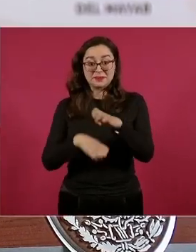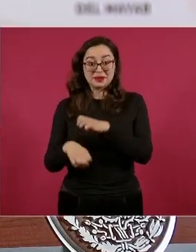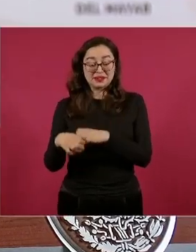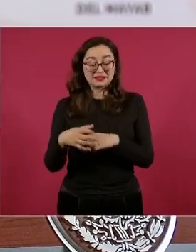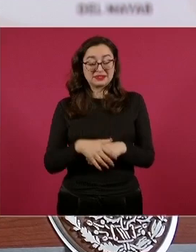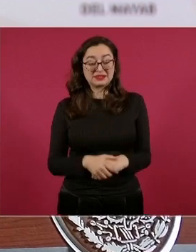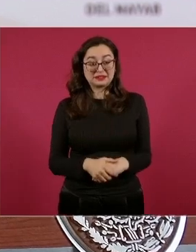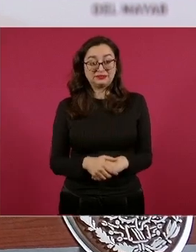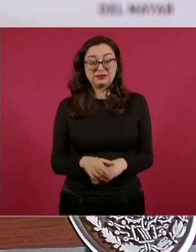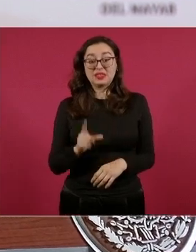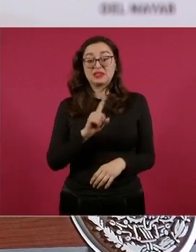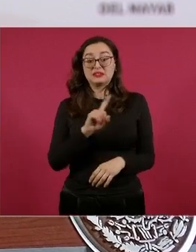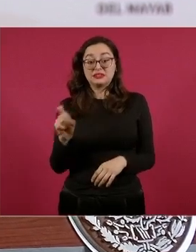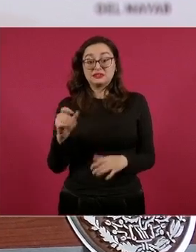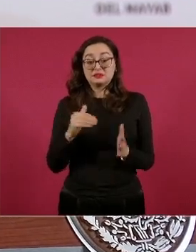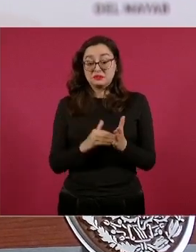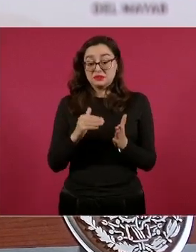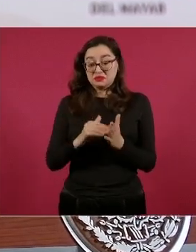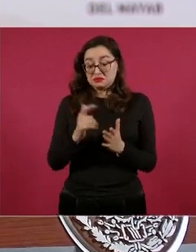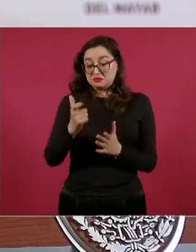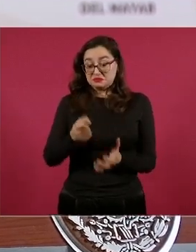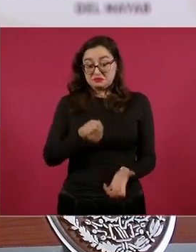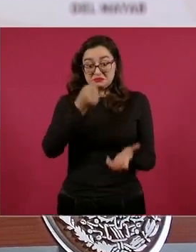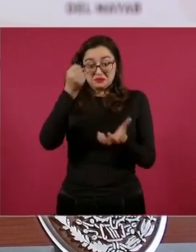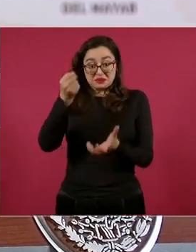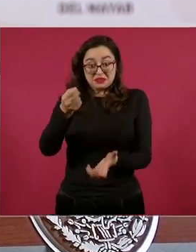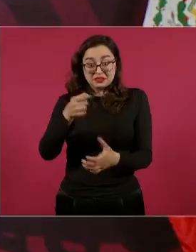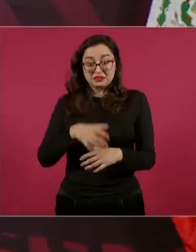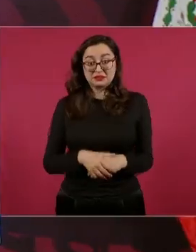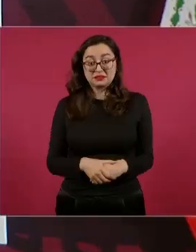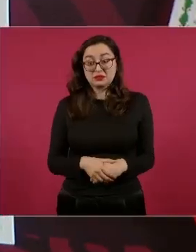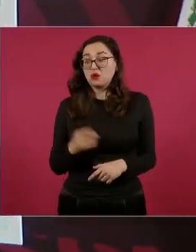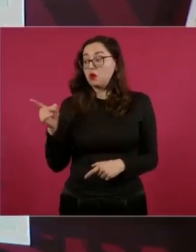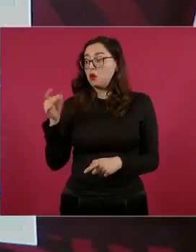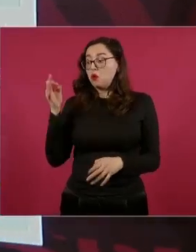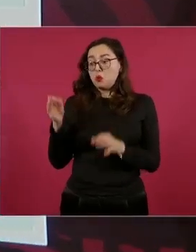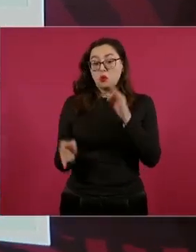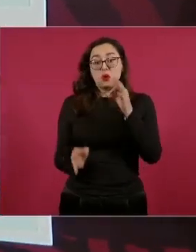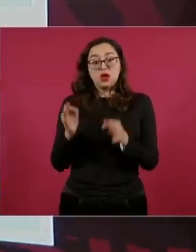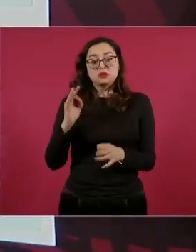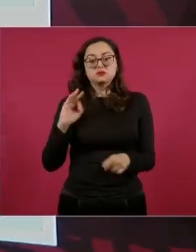significan más de 100 mil millones de pesos. ¿Cómo los protegen los jueces?